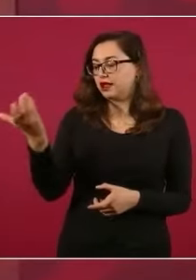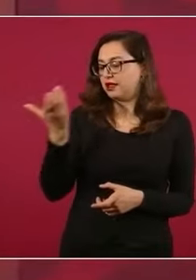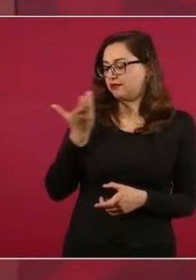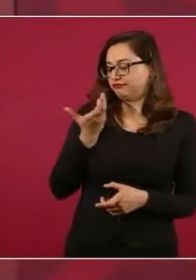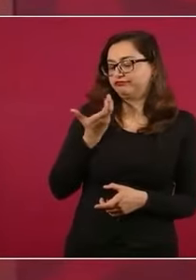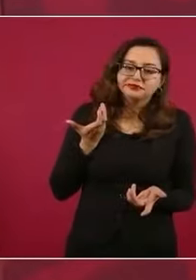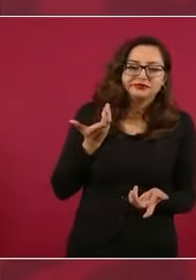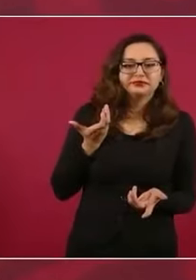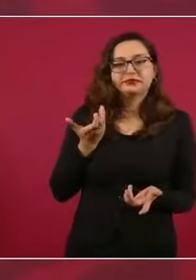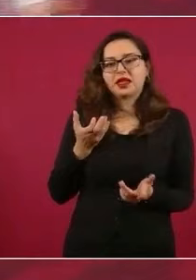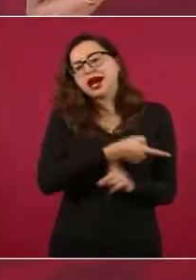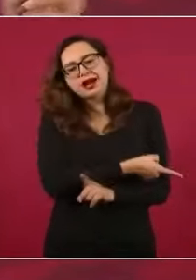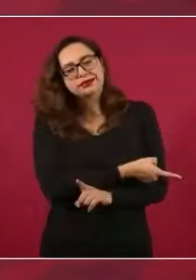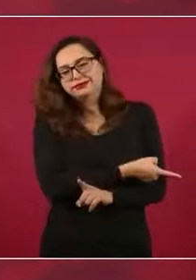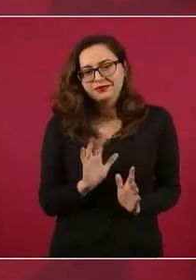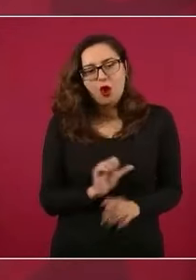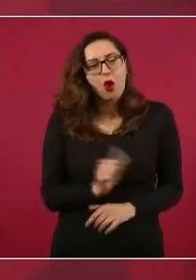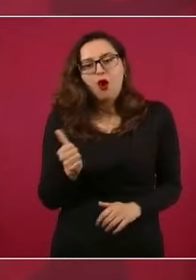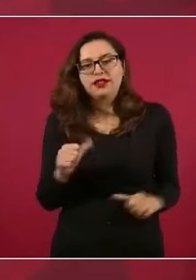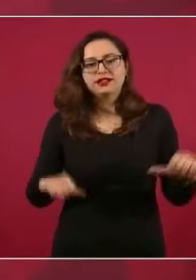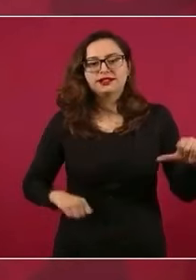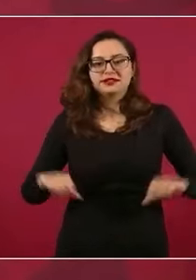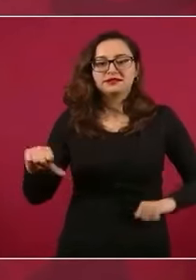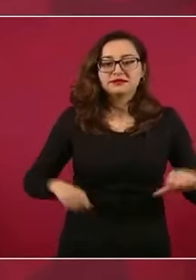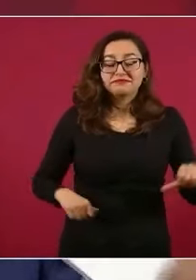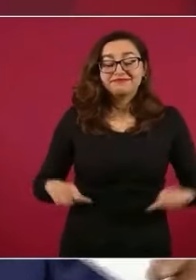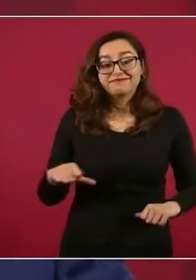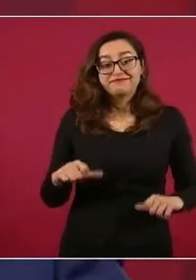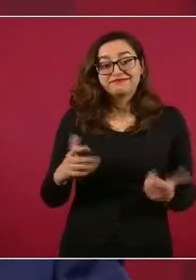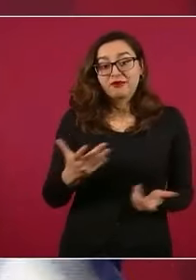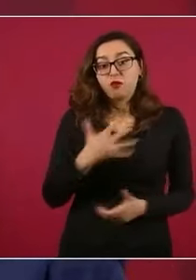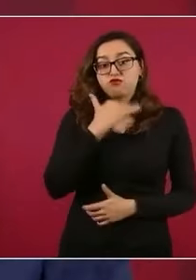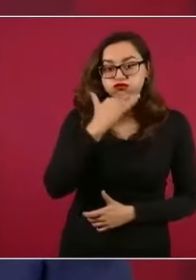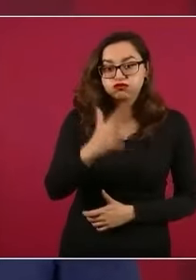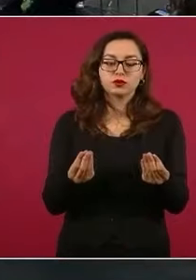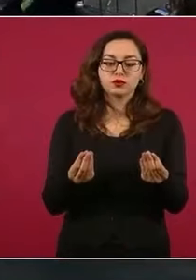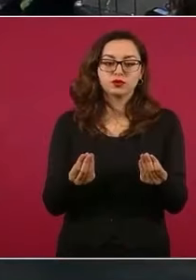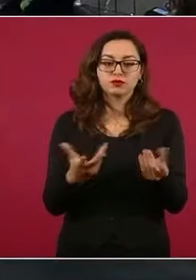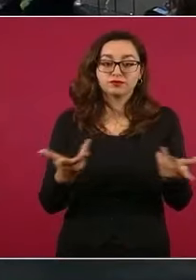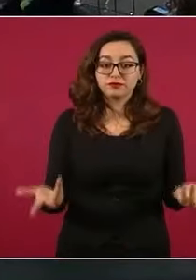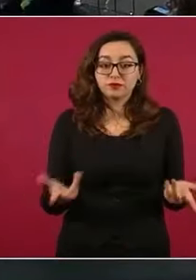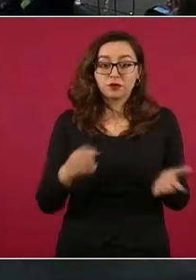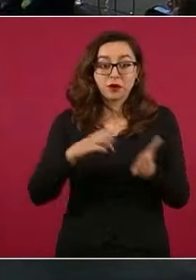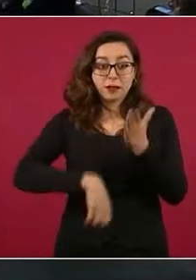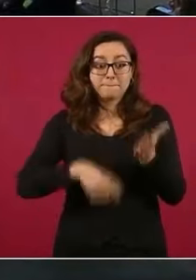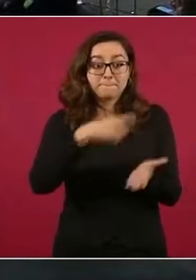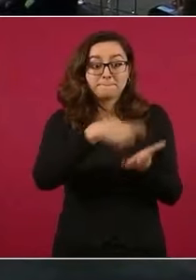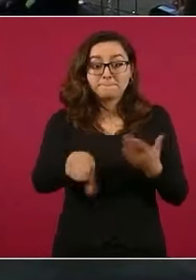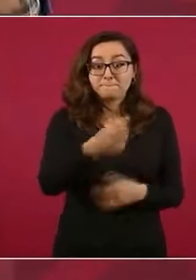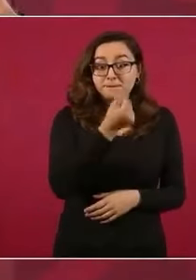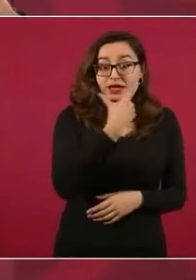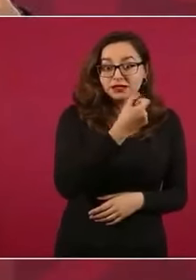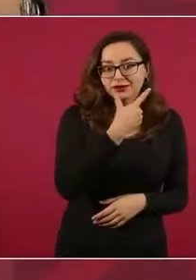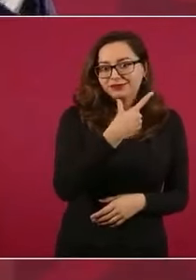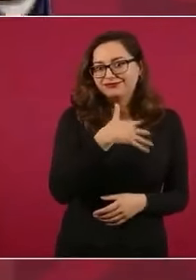otras actividades. Y había mucha corrupción en la compra de medicinas. Bueno, de los que vendían medicina a los